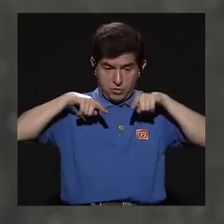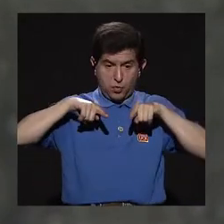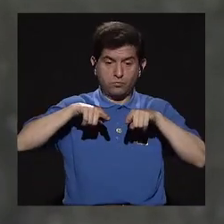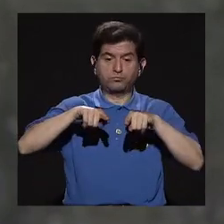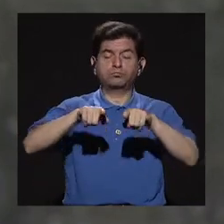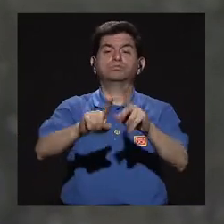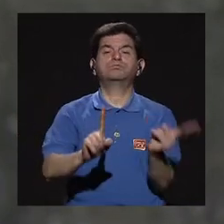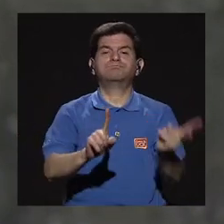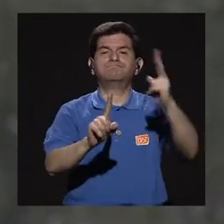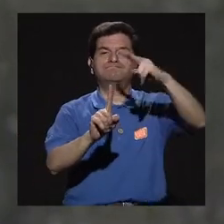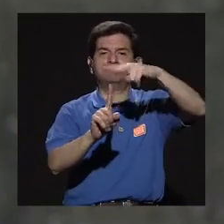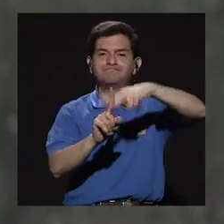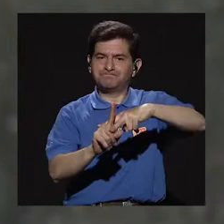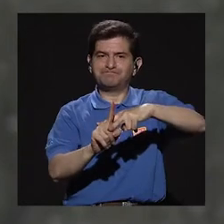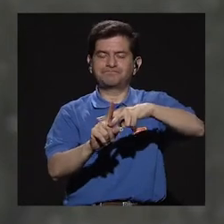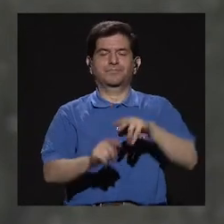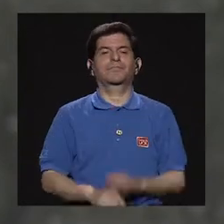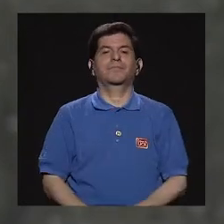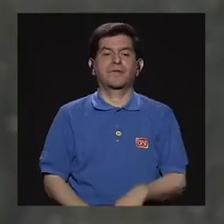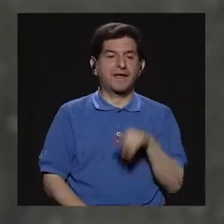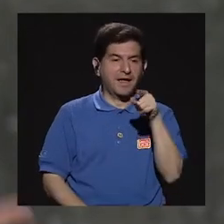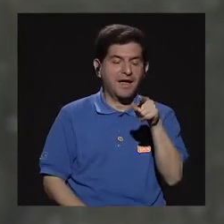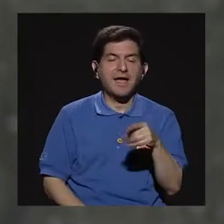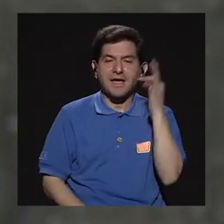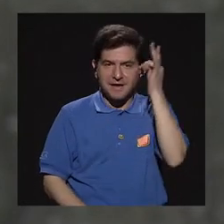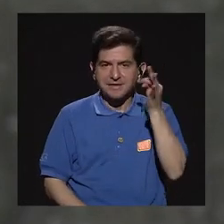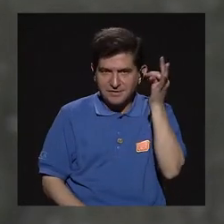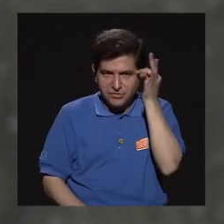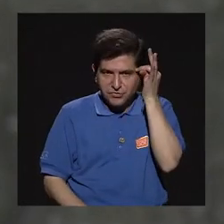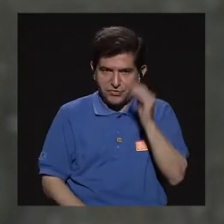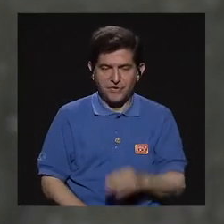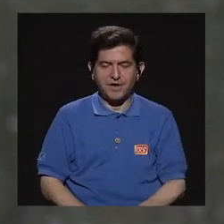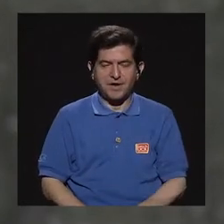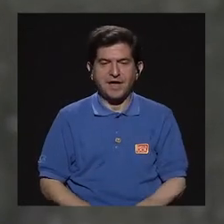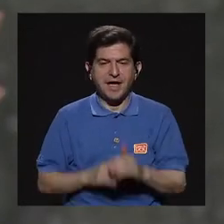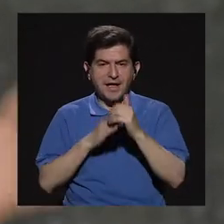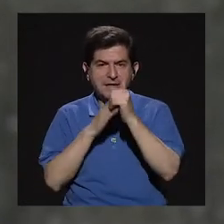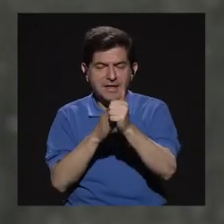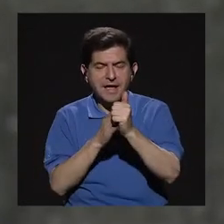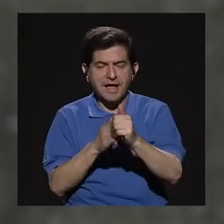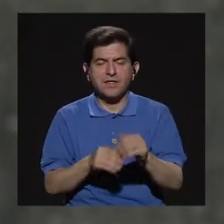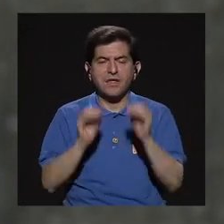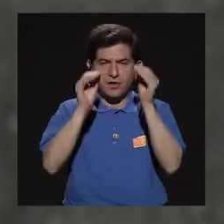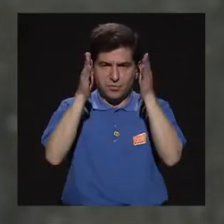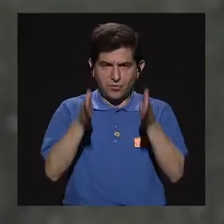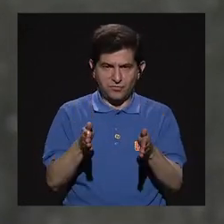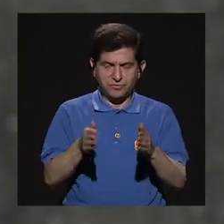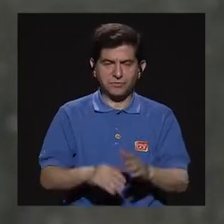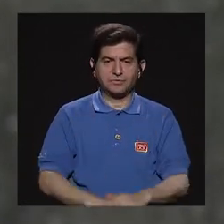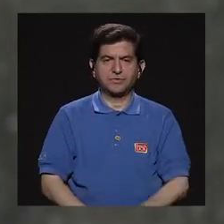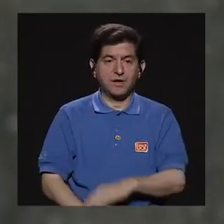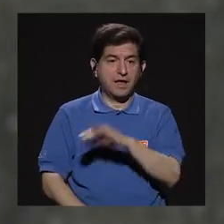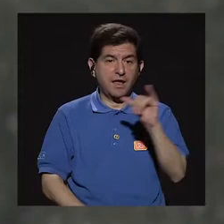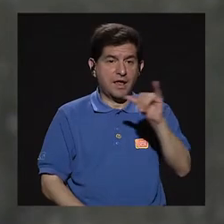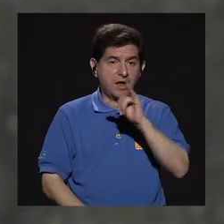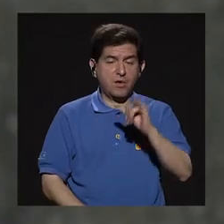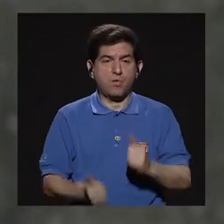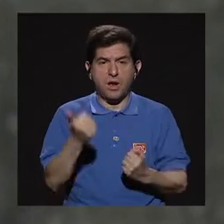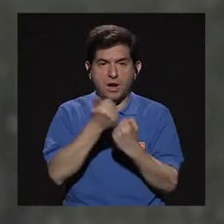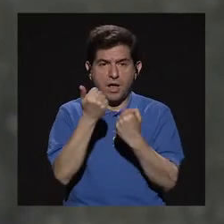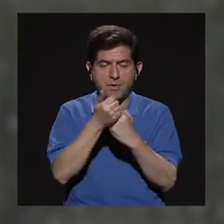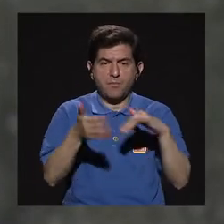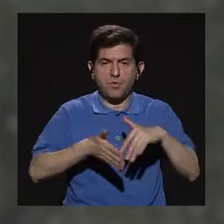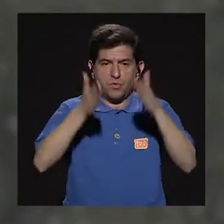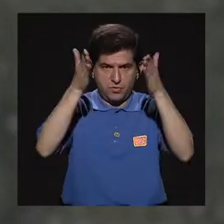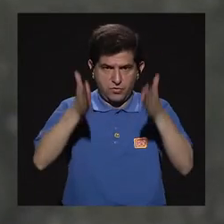de una vez implementando, ¿verdad? Esa teoría con la guía de un profesor y de también apoyo